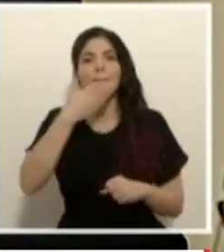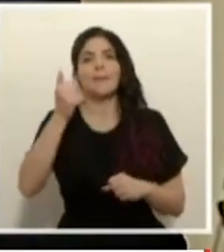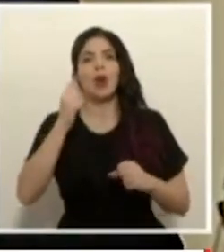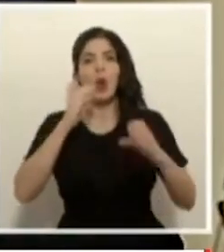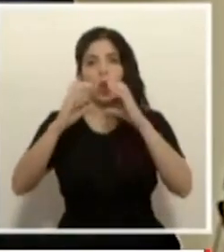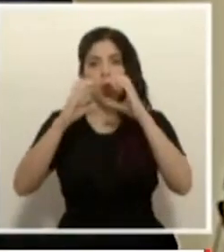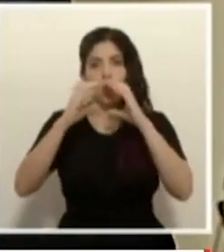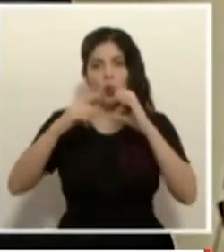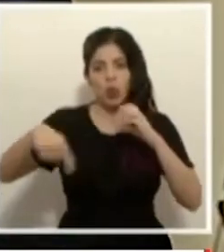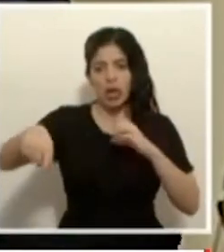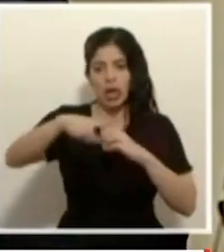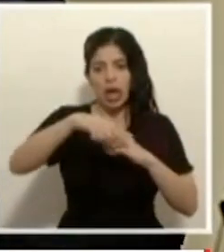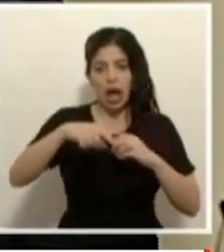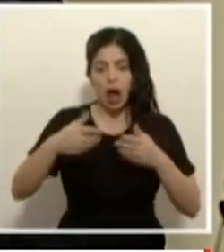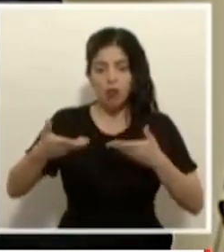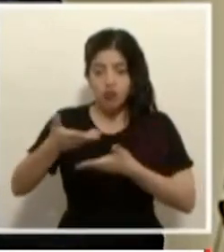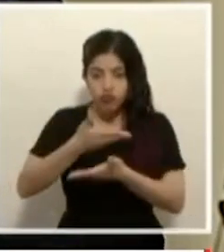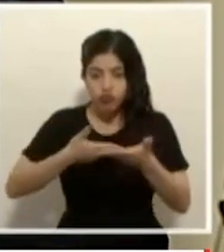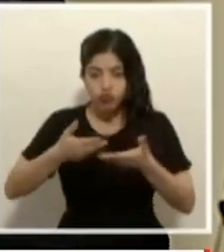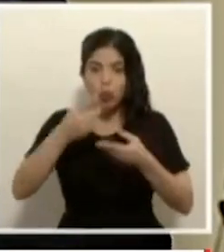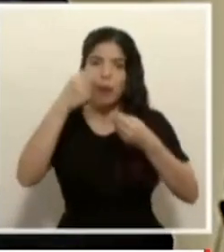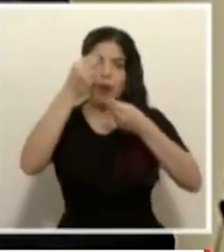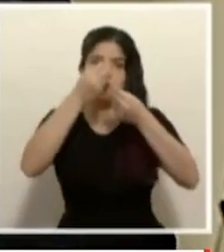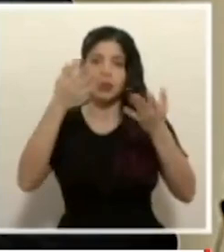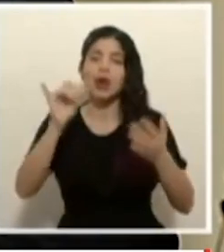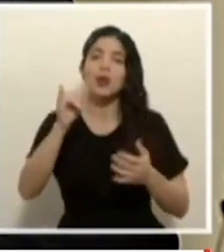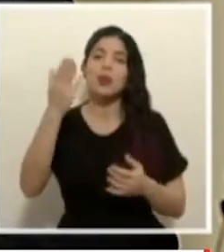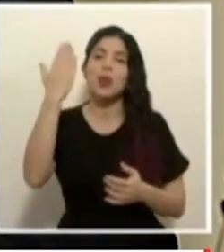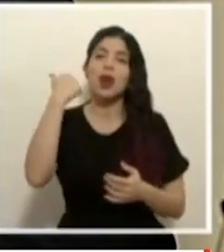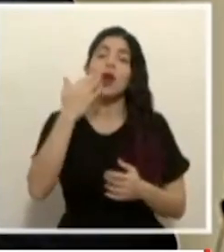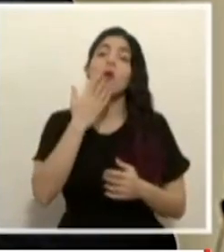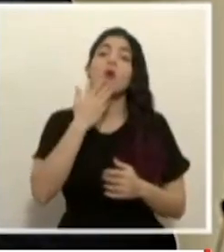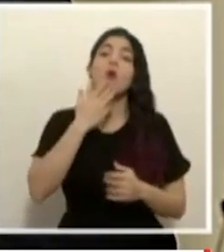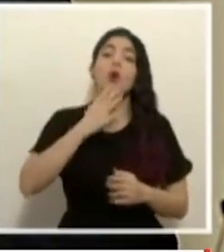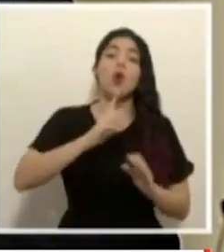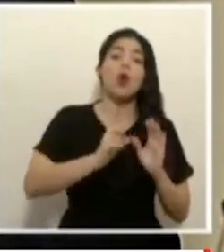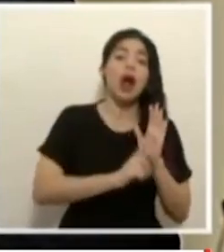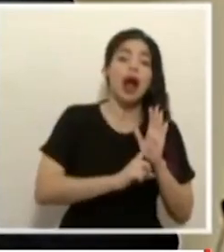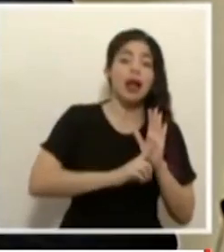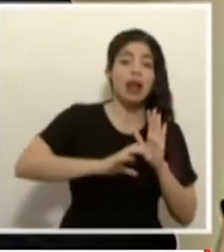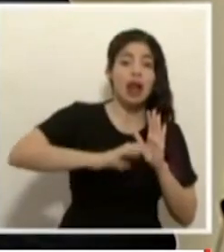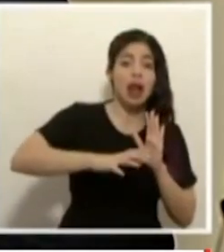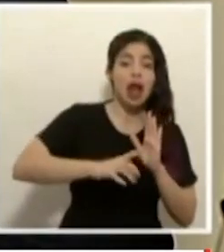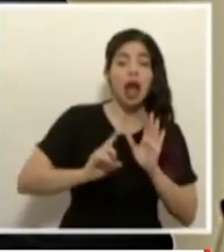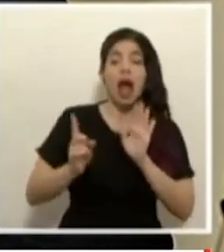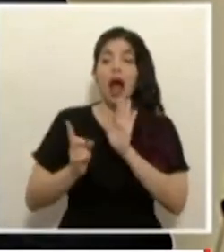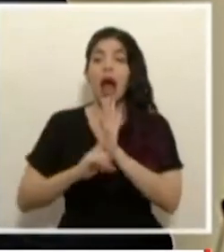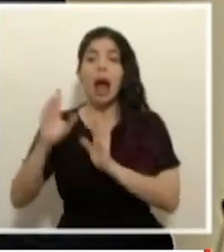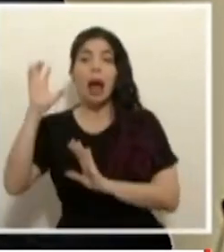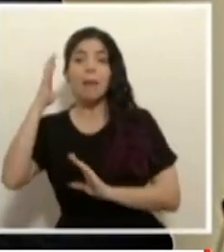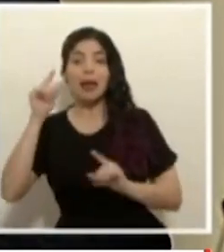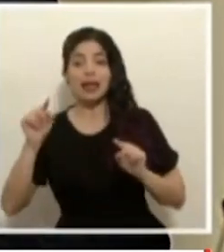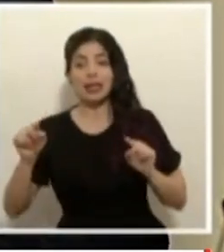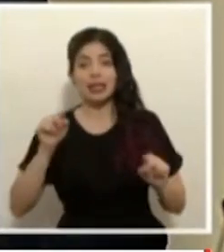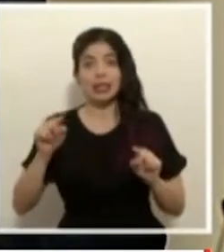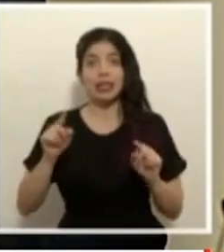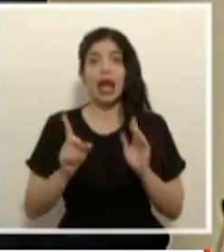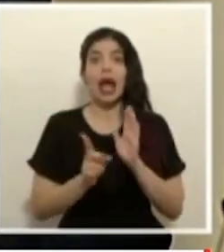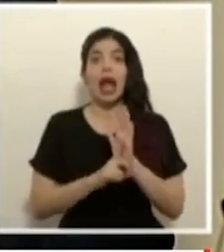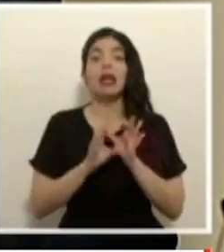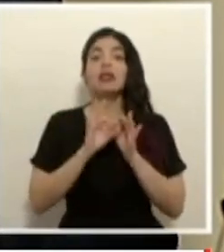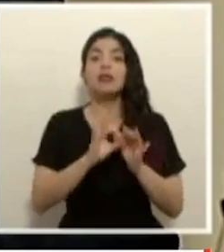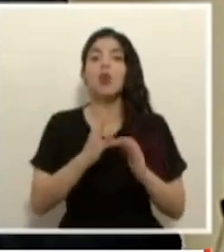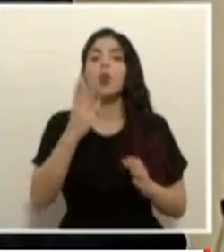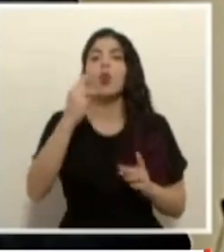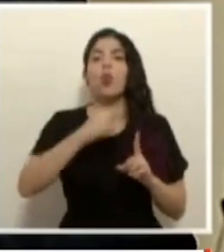para poder comunicar eso es similar como decía antes con las alertas naranjas y alertas amarillas esas son alertas de riesgo